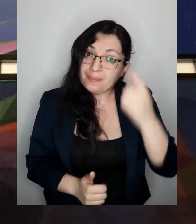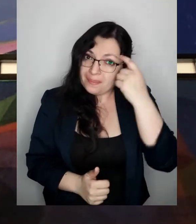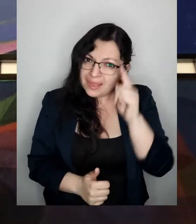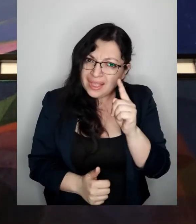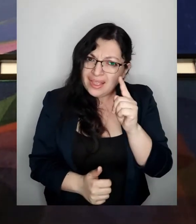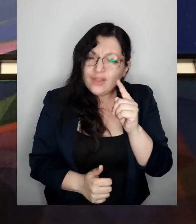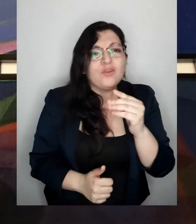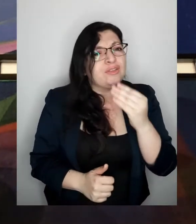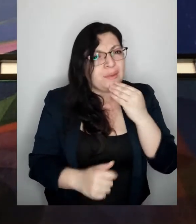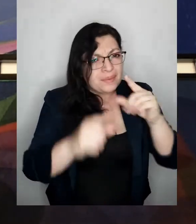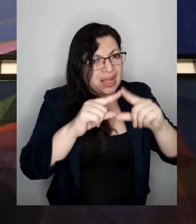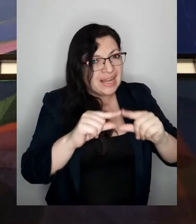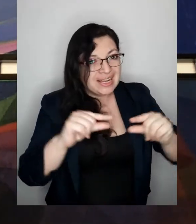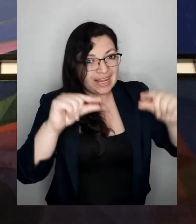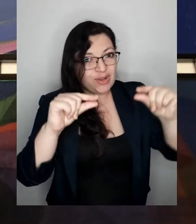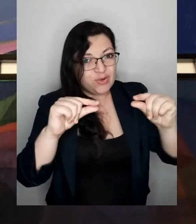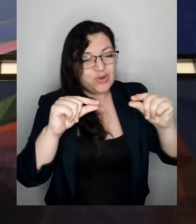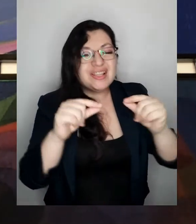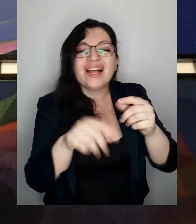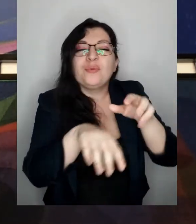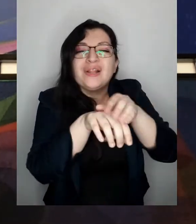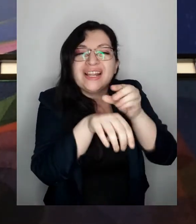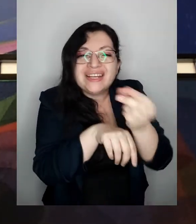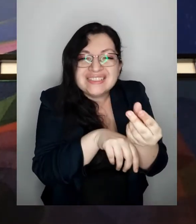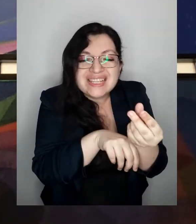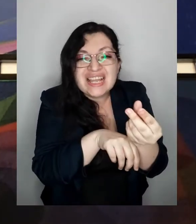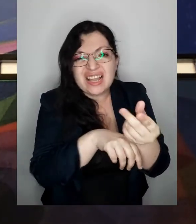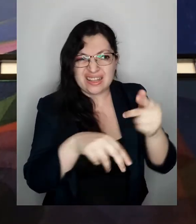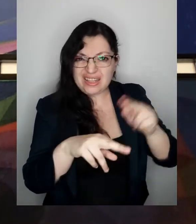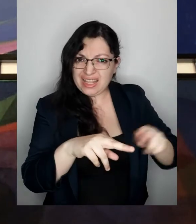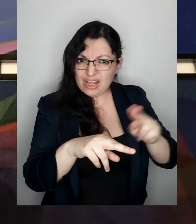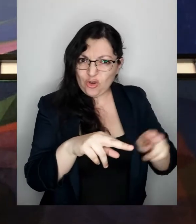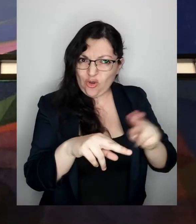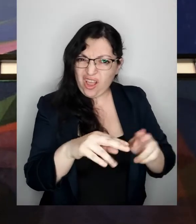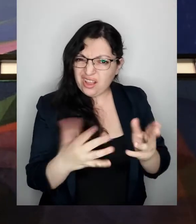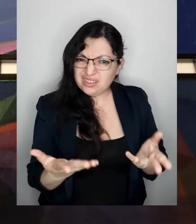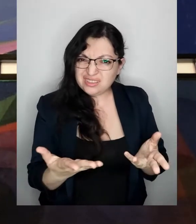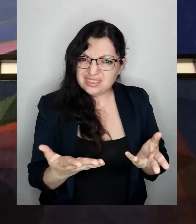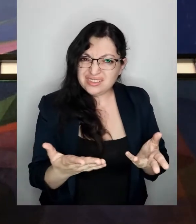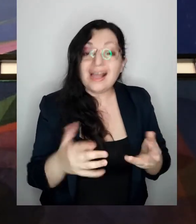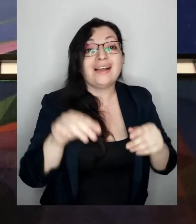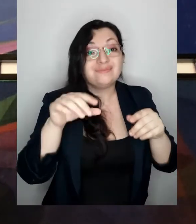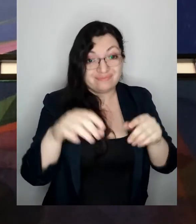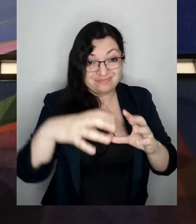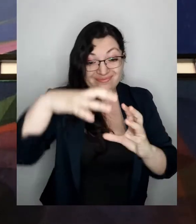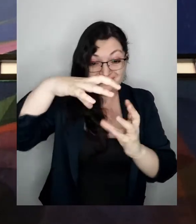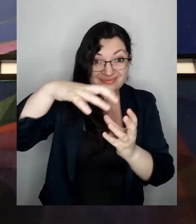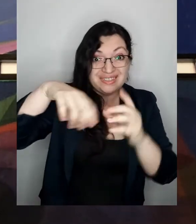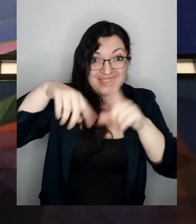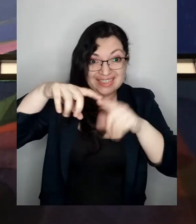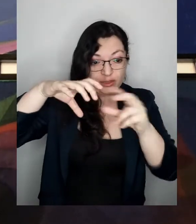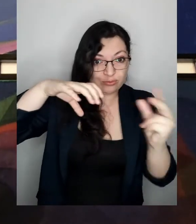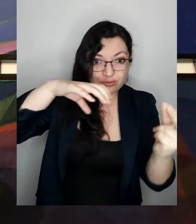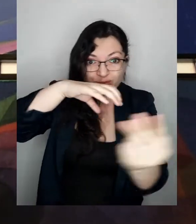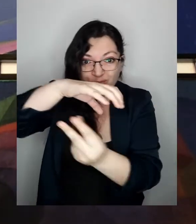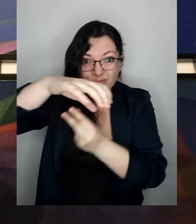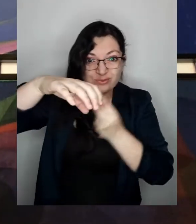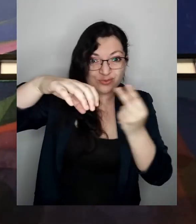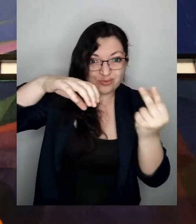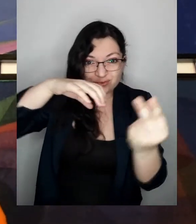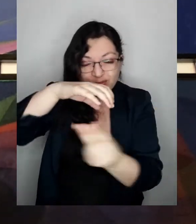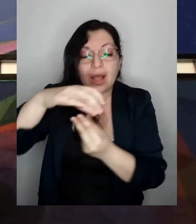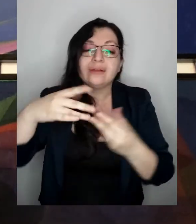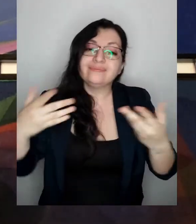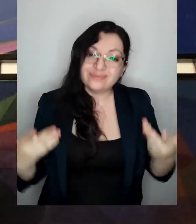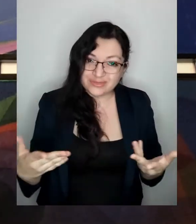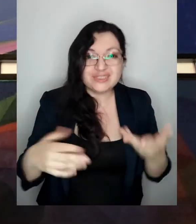otro lado la luna que es nuestra mandarina lo que está haciendo durante todo ese tiempo es dar vueltas en torno a la tierra así